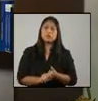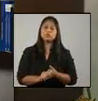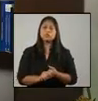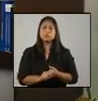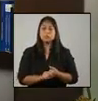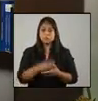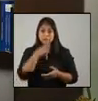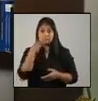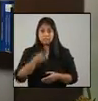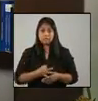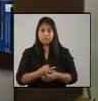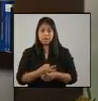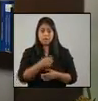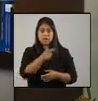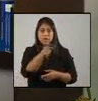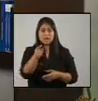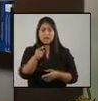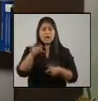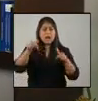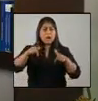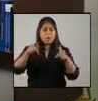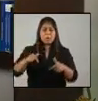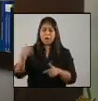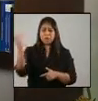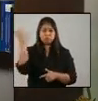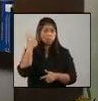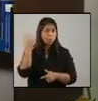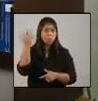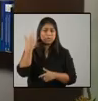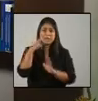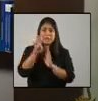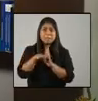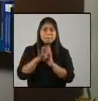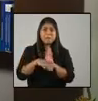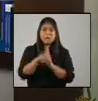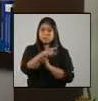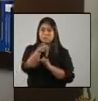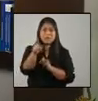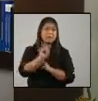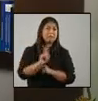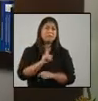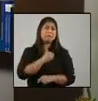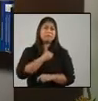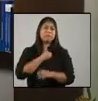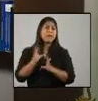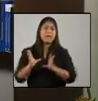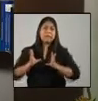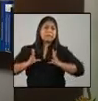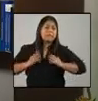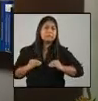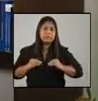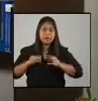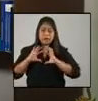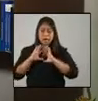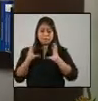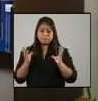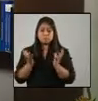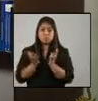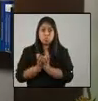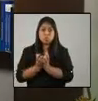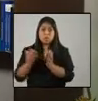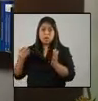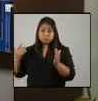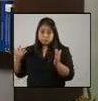realmente cada día quedan menos que no quieren entender que el mundo como lo conocimos hasta el